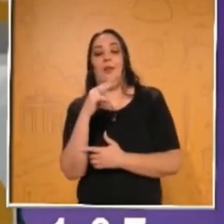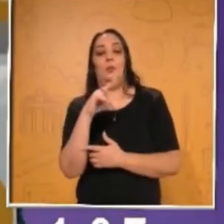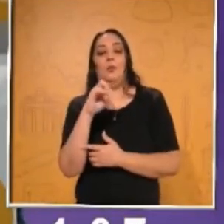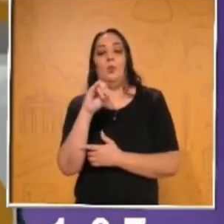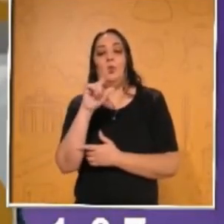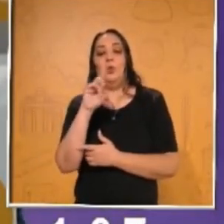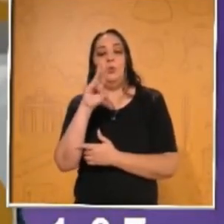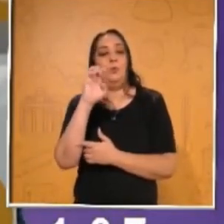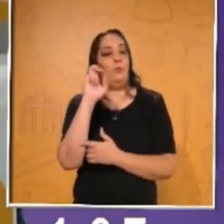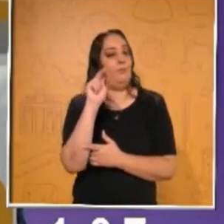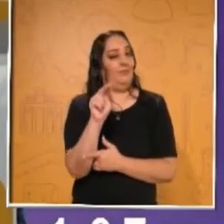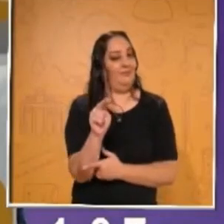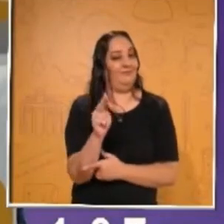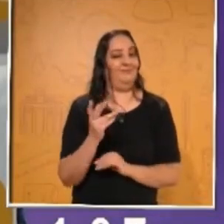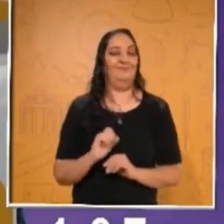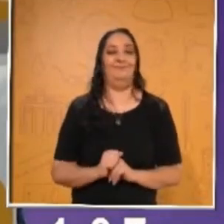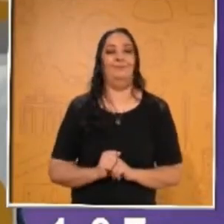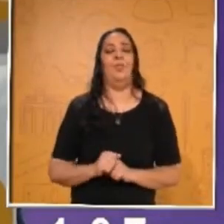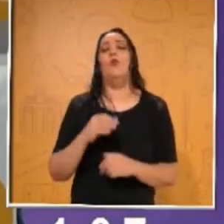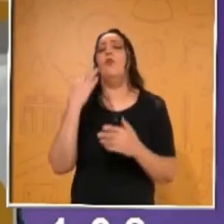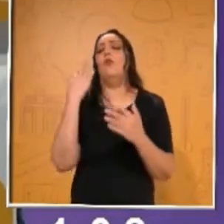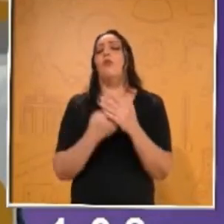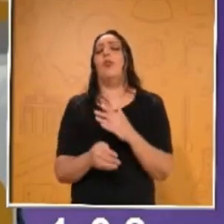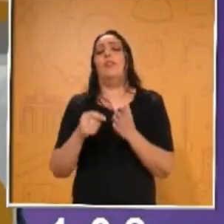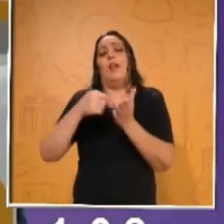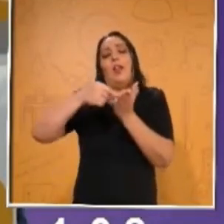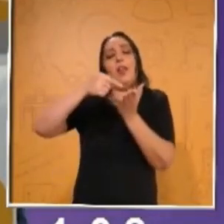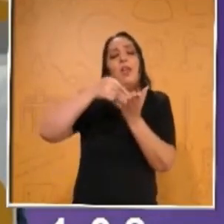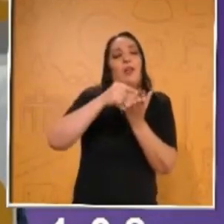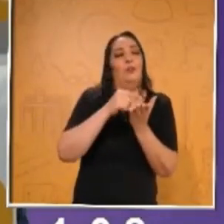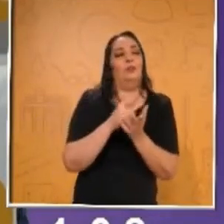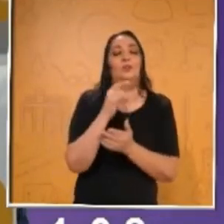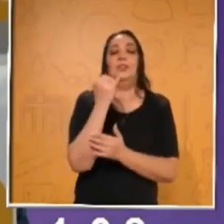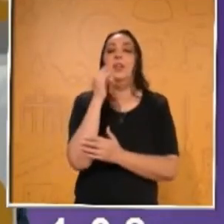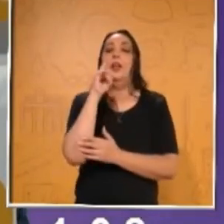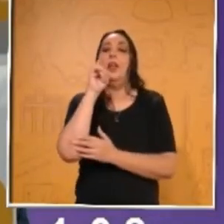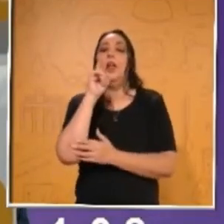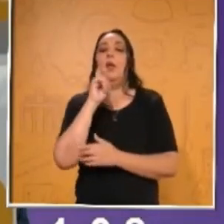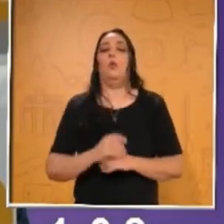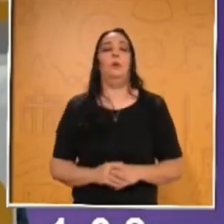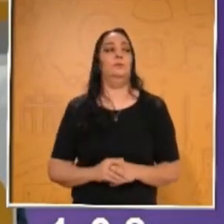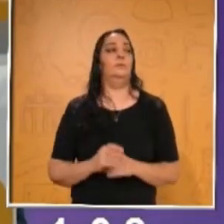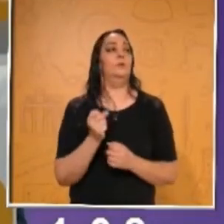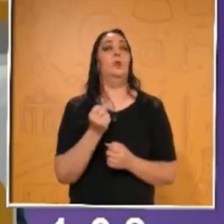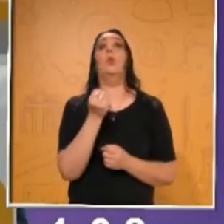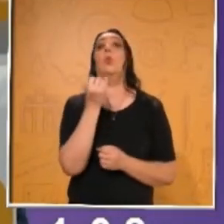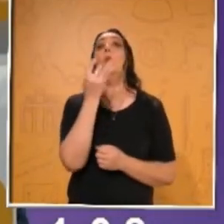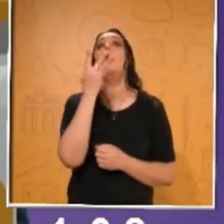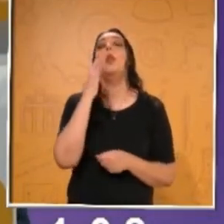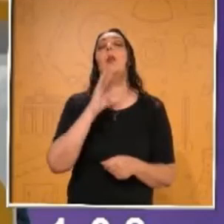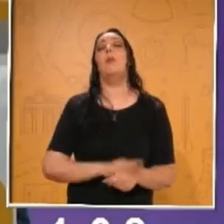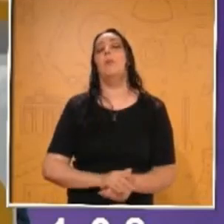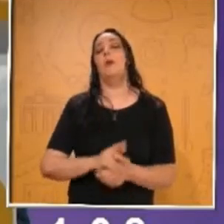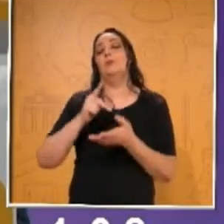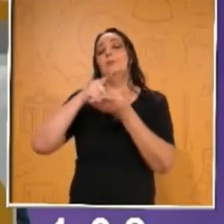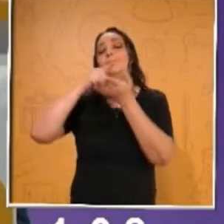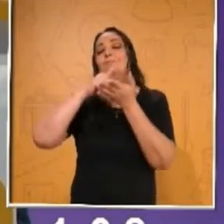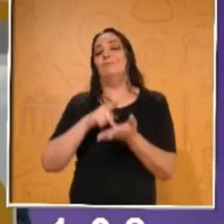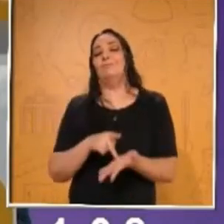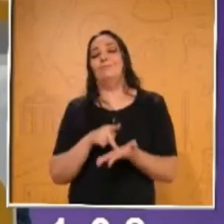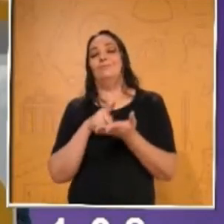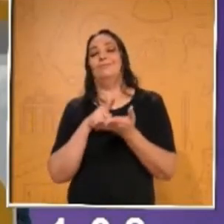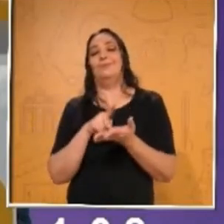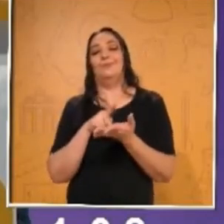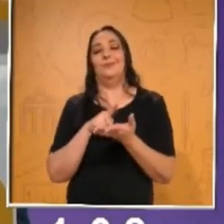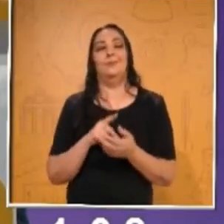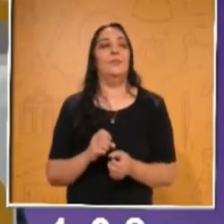cada uno de los materiales. Me falta el arroz y el agua, ¿verdad? Sí. Vamos a ver cuál de los dos tiene una mayor masa, una mayor